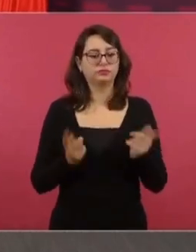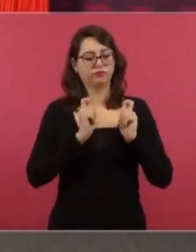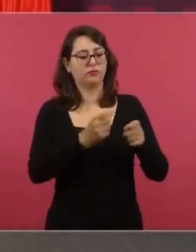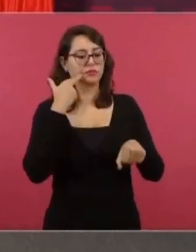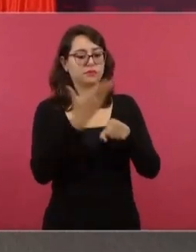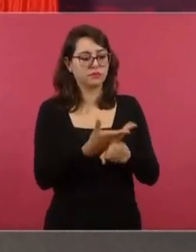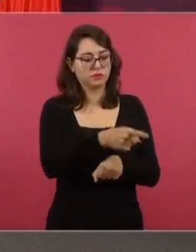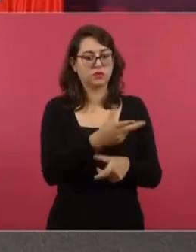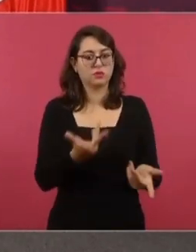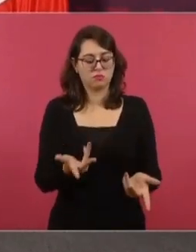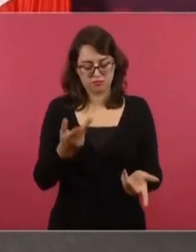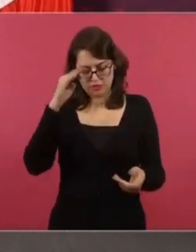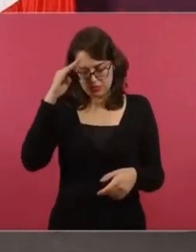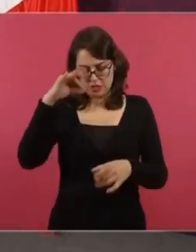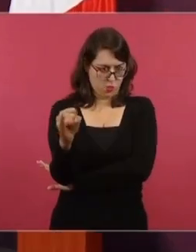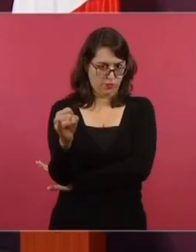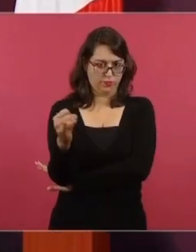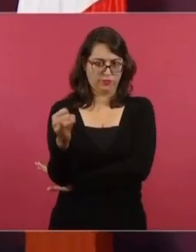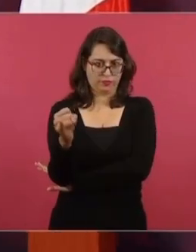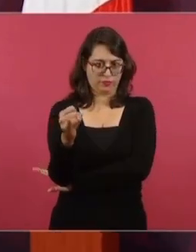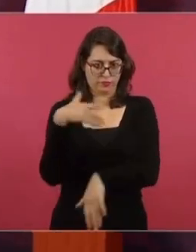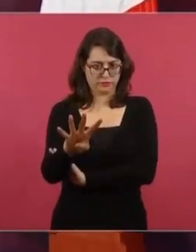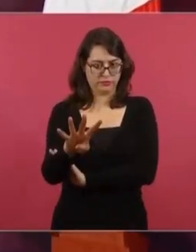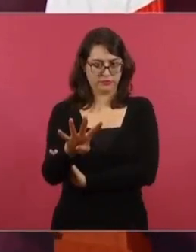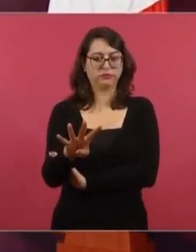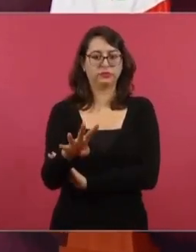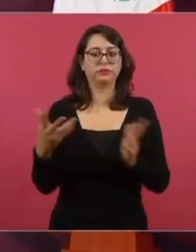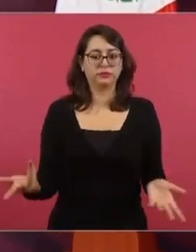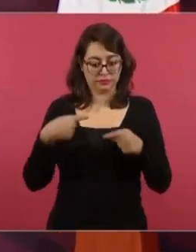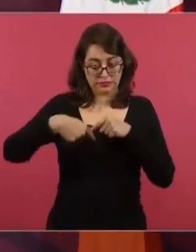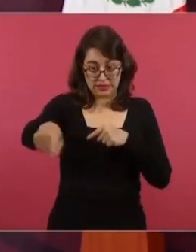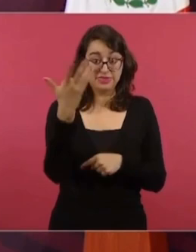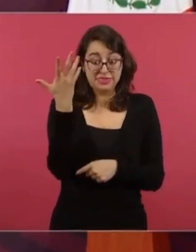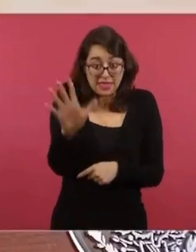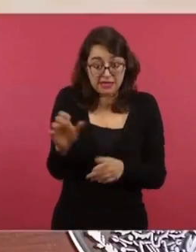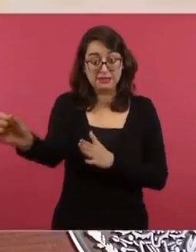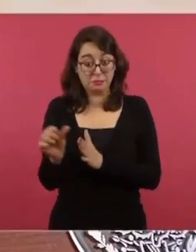¿cuánto falta para una elección? Va a ser la elección en junio del año que viene. Son diez meses.